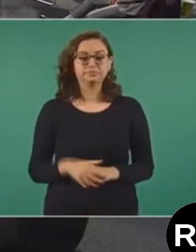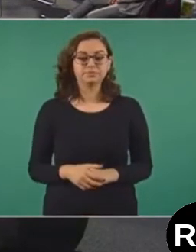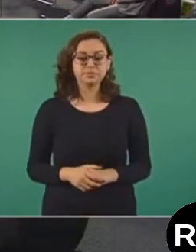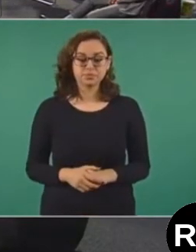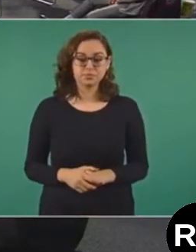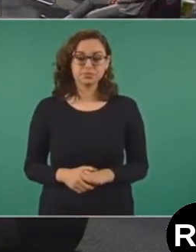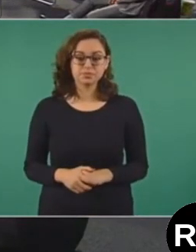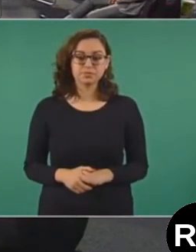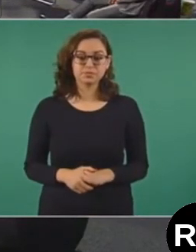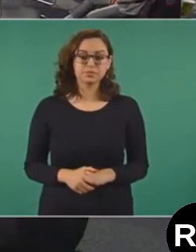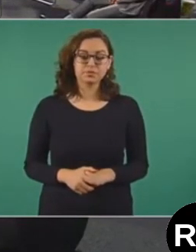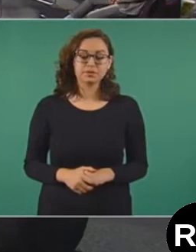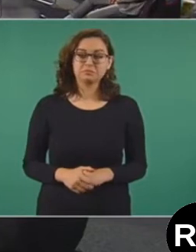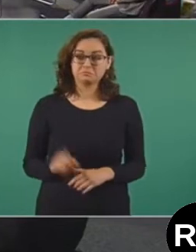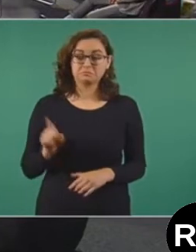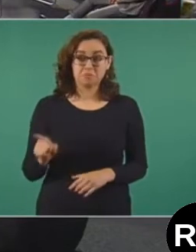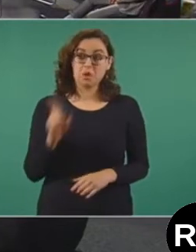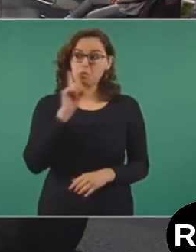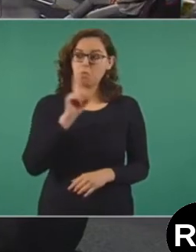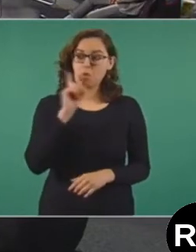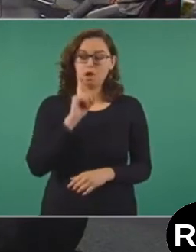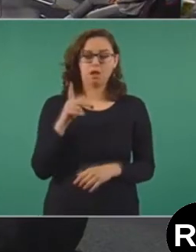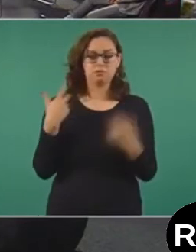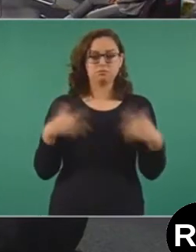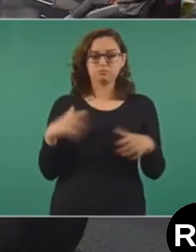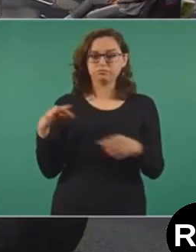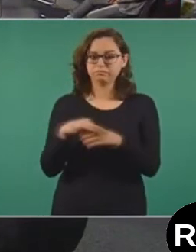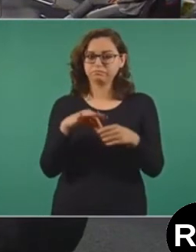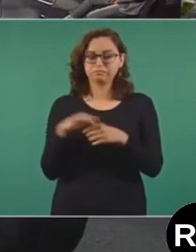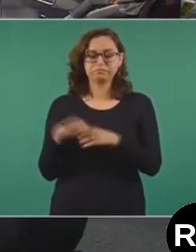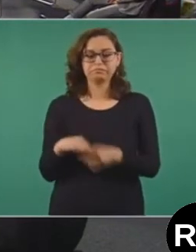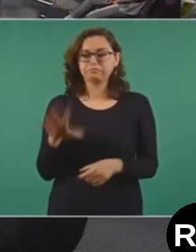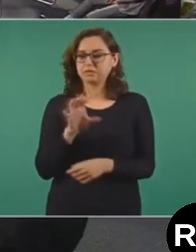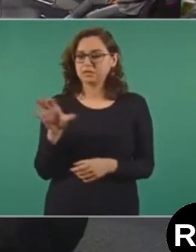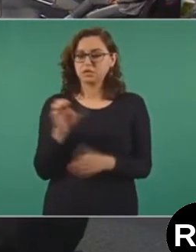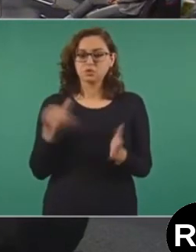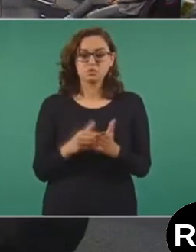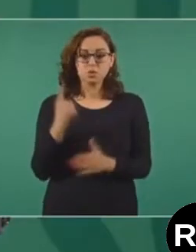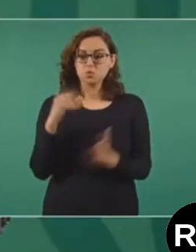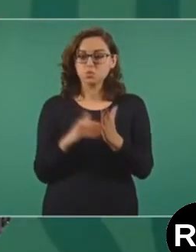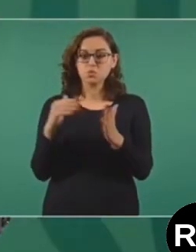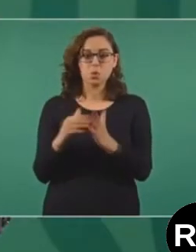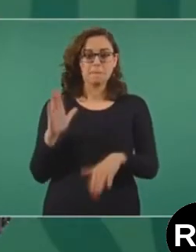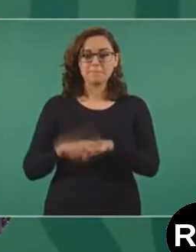Pues sí, ha de haber ganado como con 500 mil, un millón de votos de ventaja.